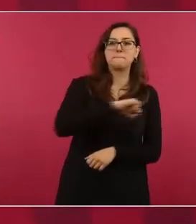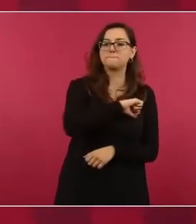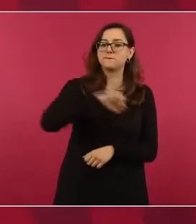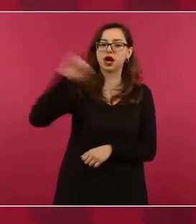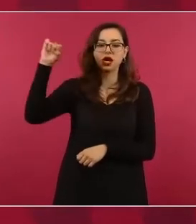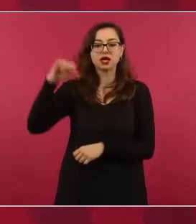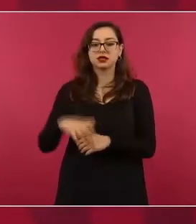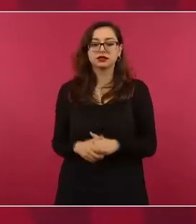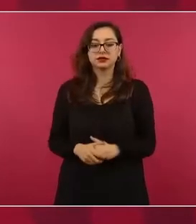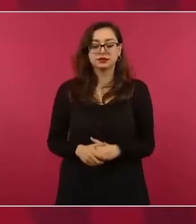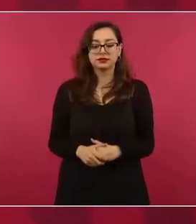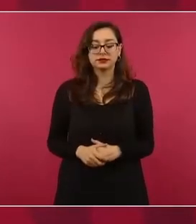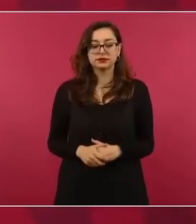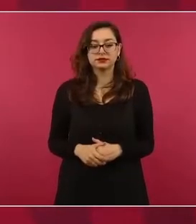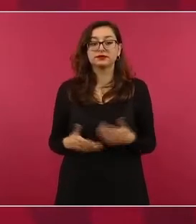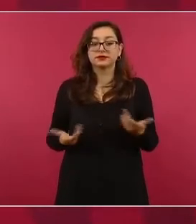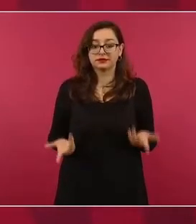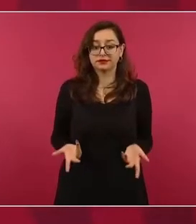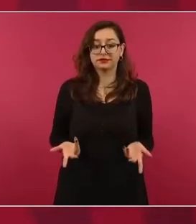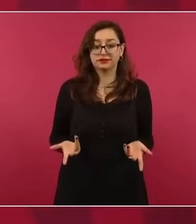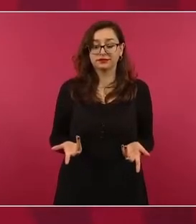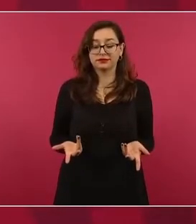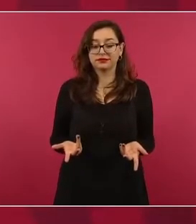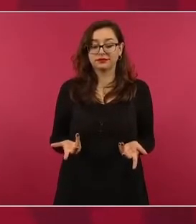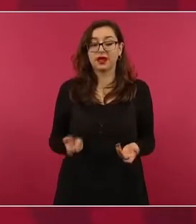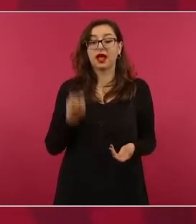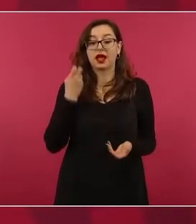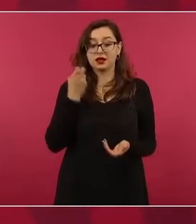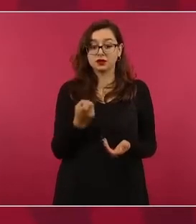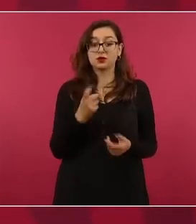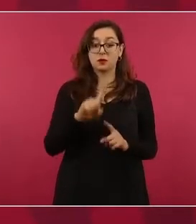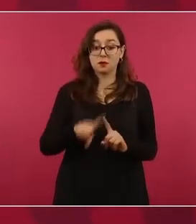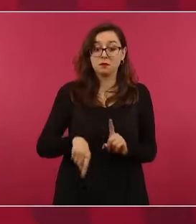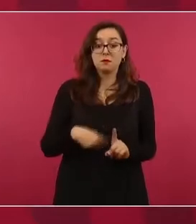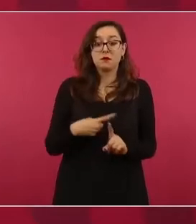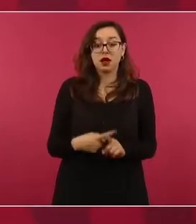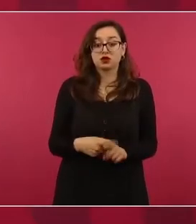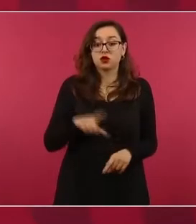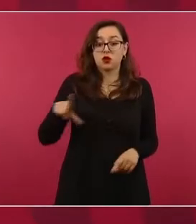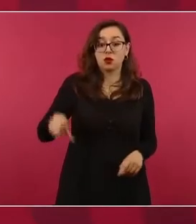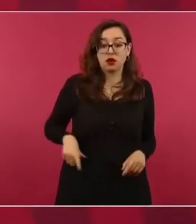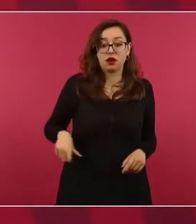Y si a eso se agrega la austeridad,